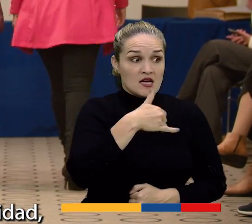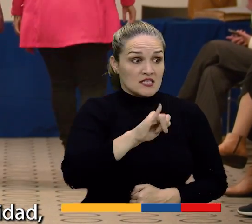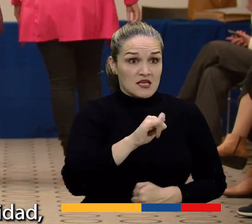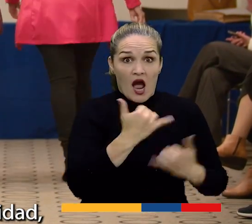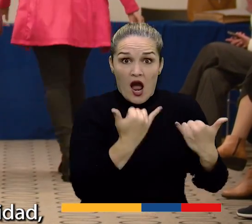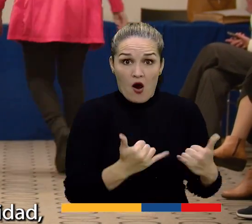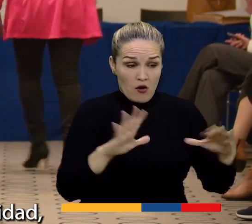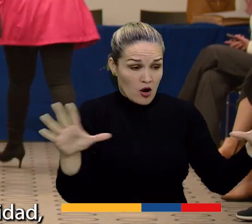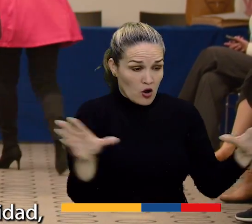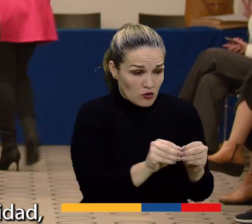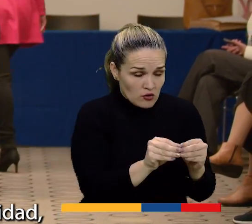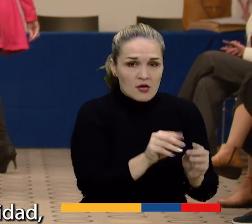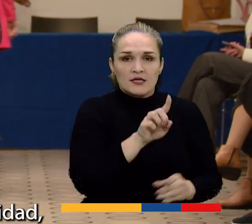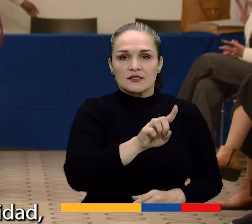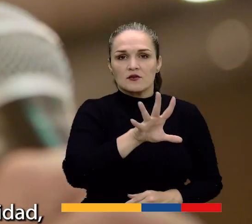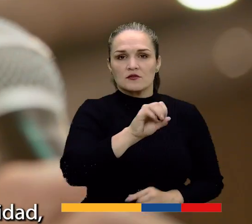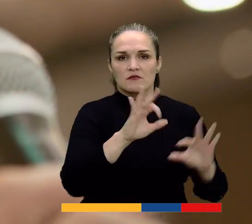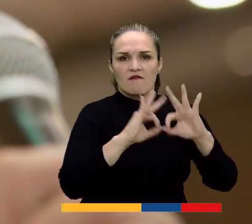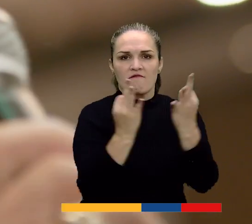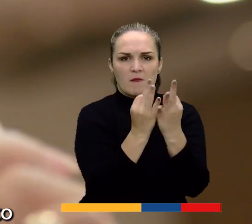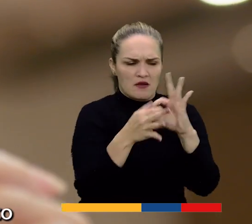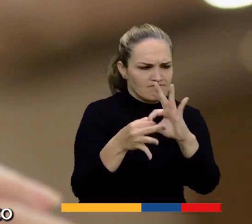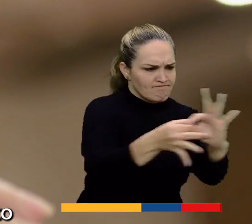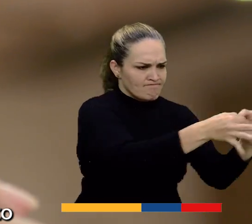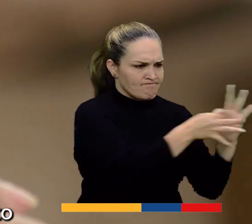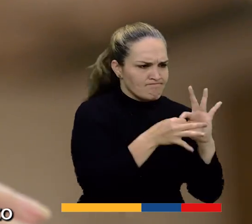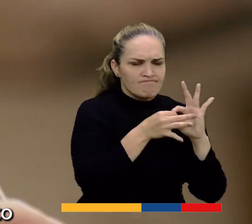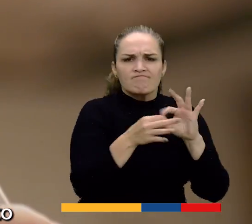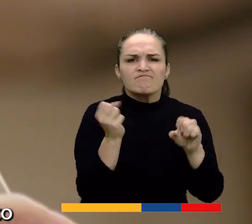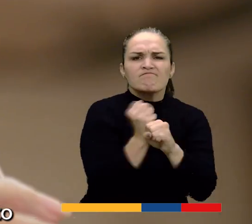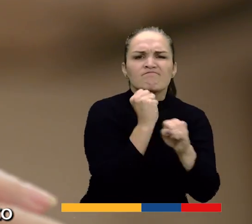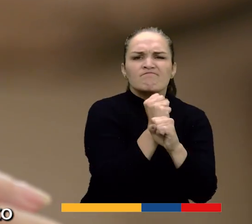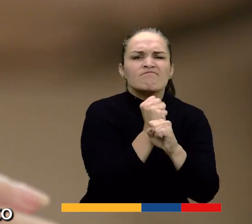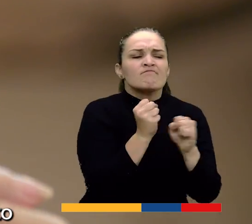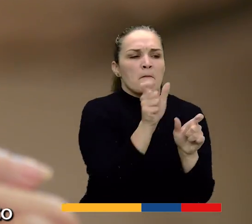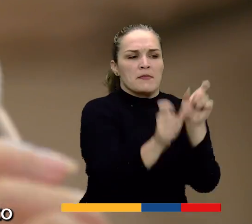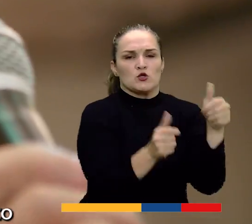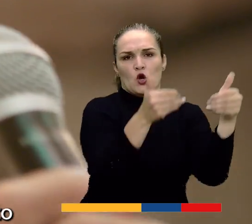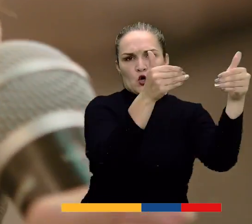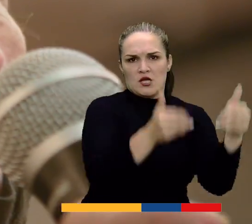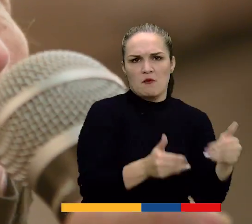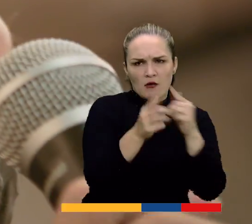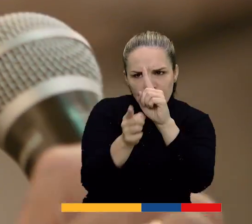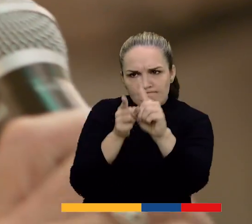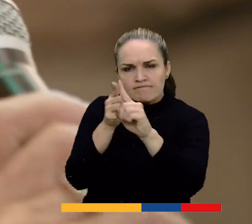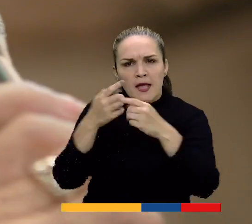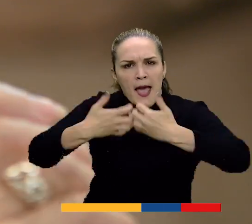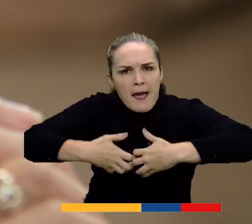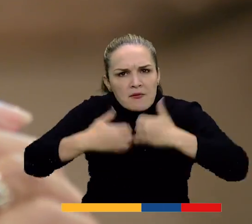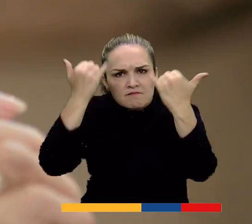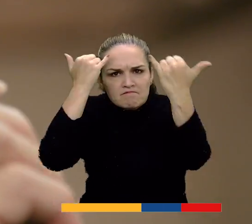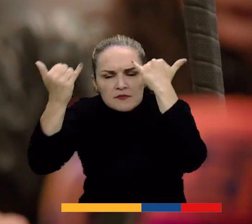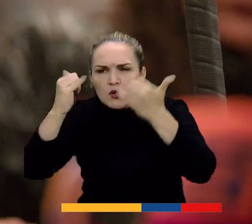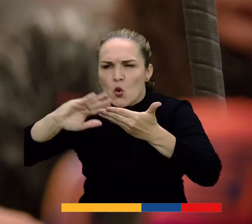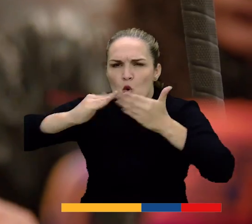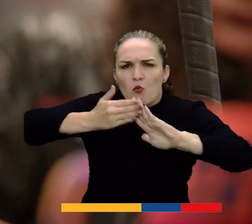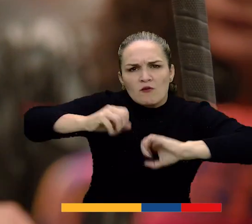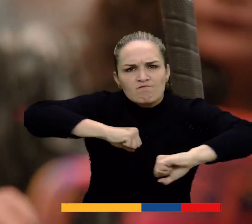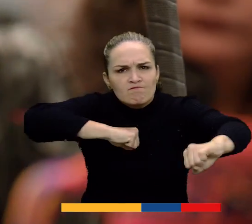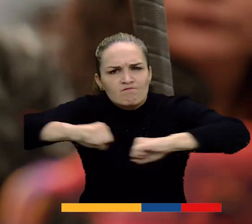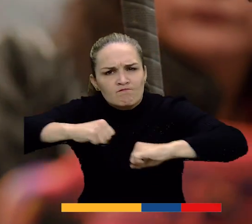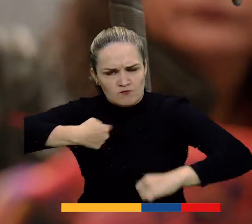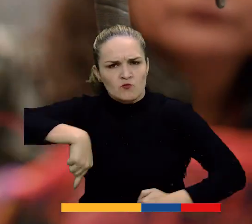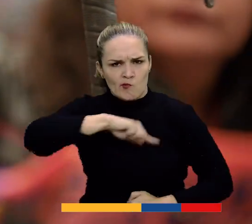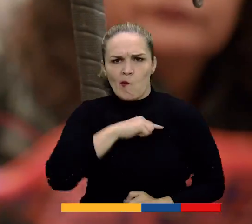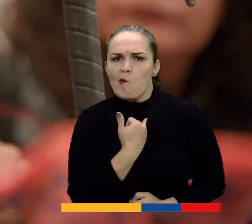150 familias unidas por la discapacidad, trabajando exclusivamente en emprendimiento, con una estructura